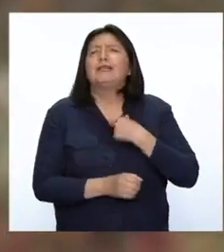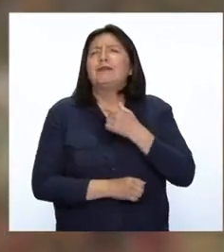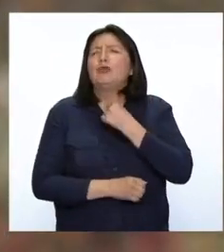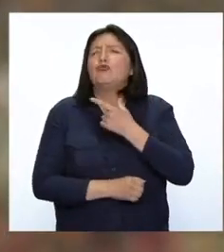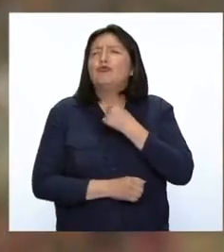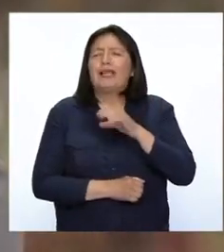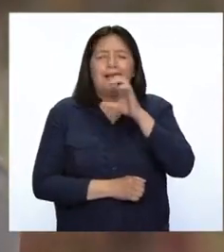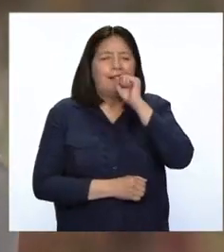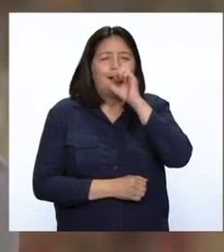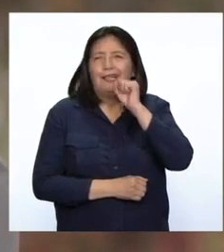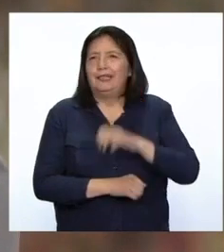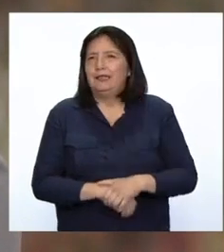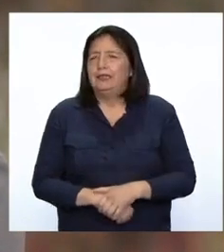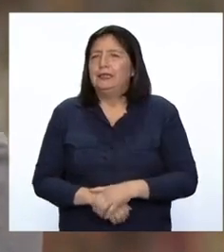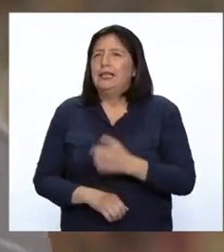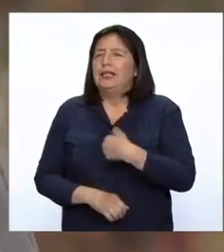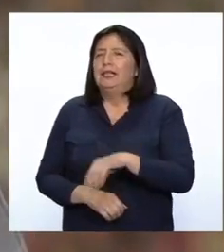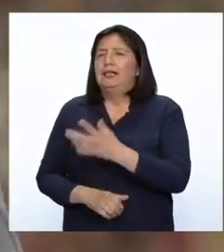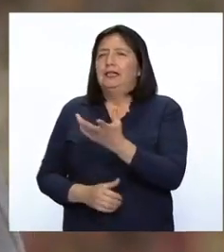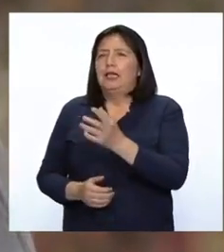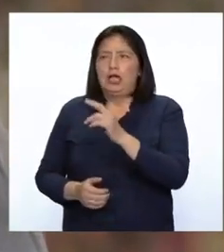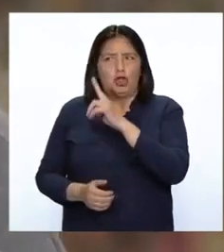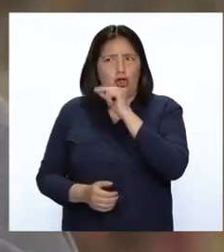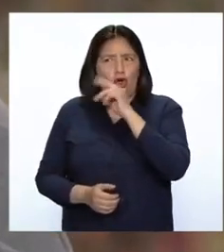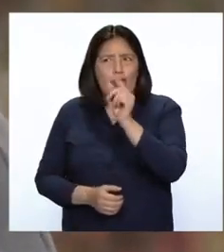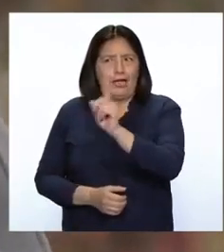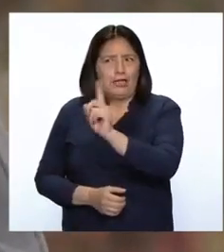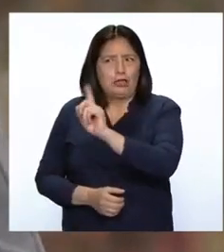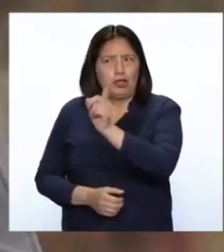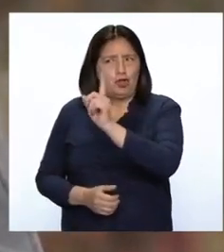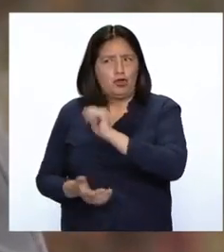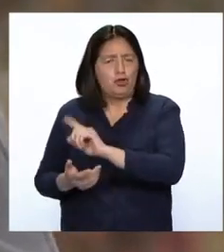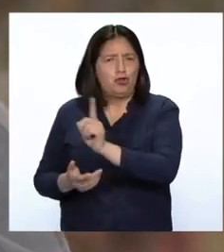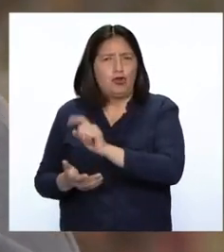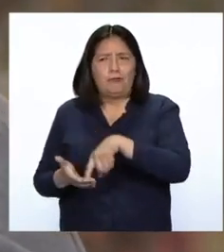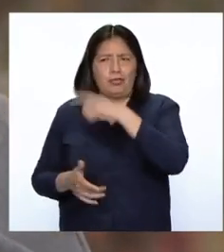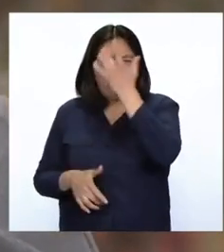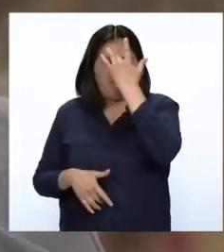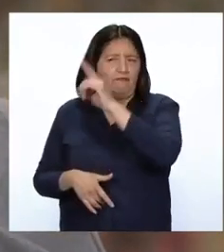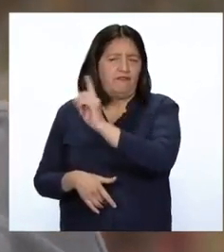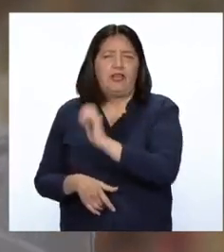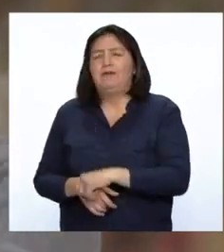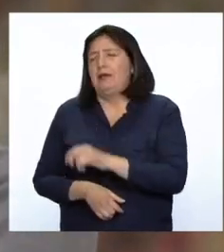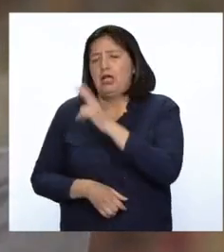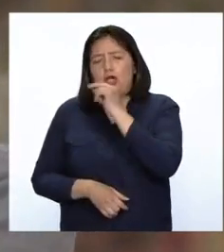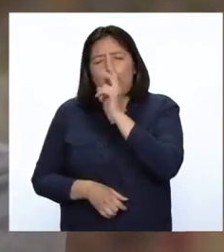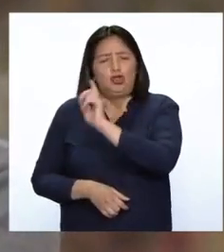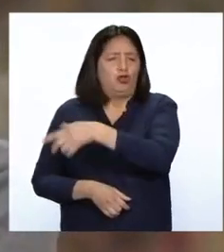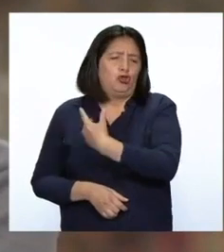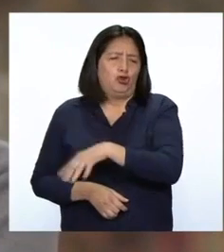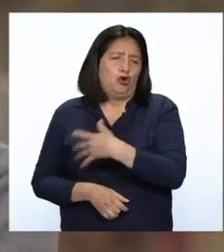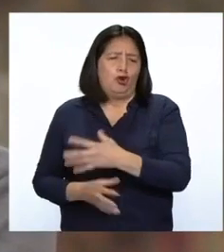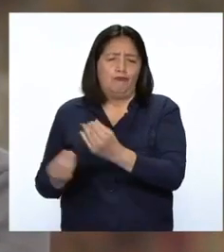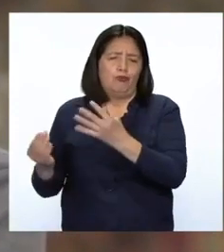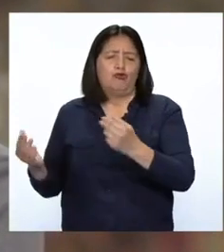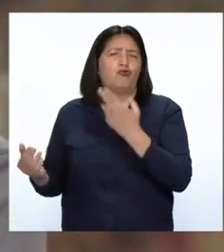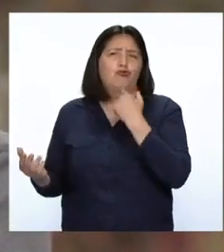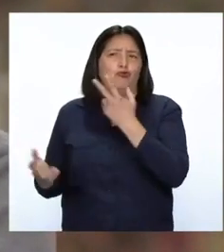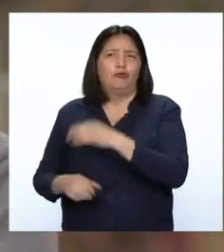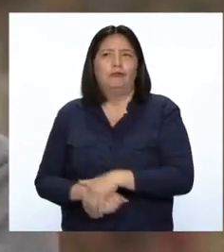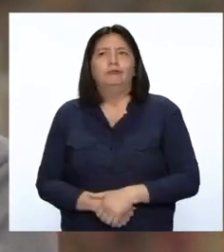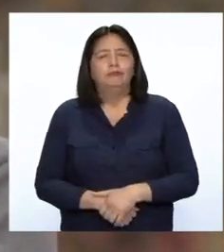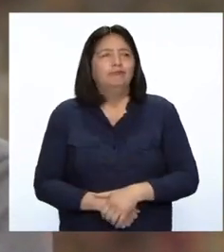la naranja. El chocolate no puede decirlo si no, se enferma porque los chocolates tienen mucho dulce.